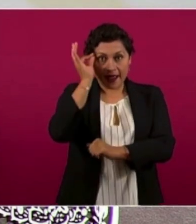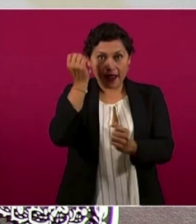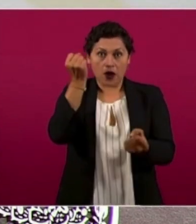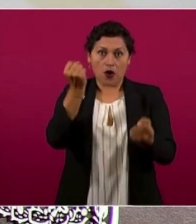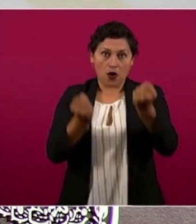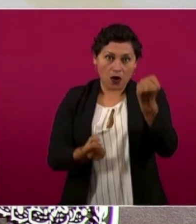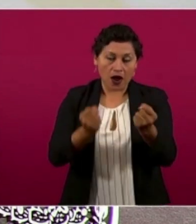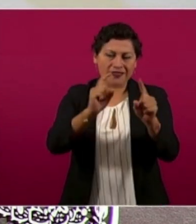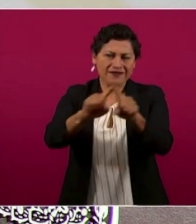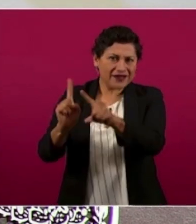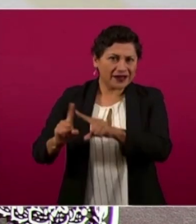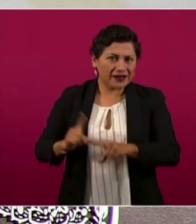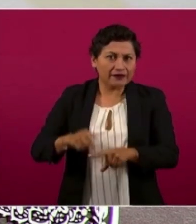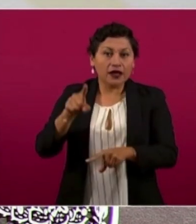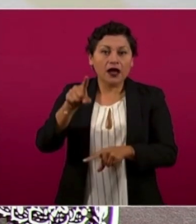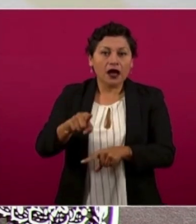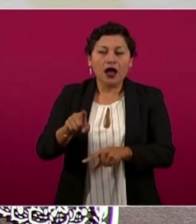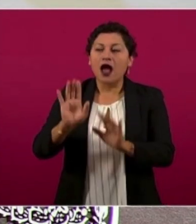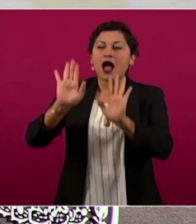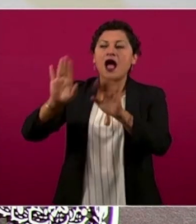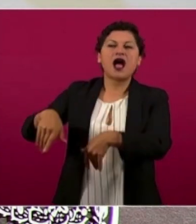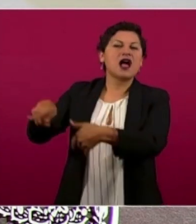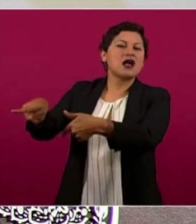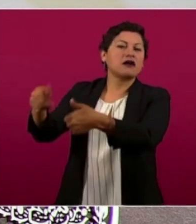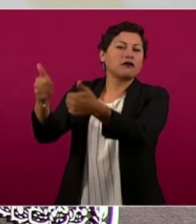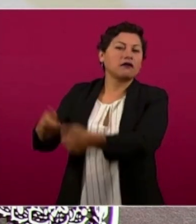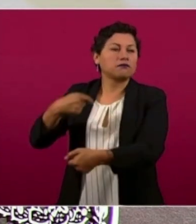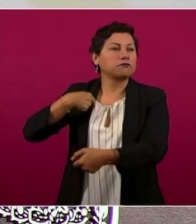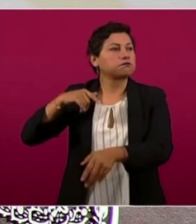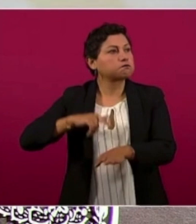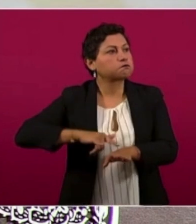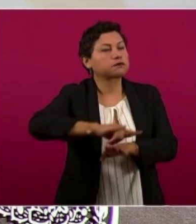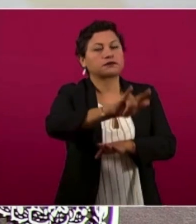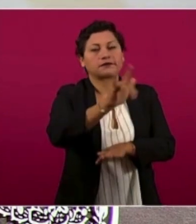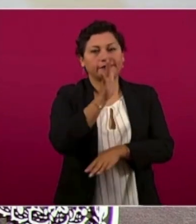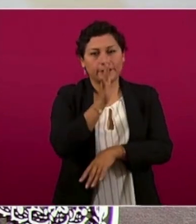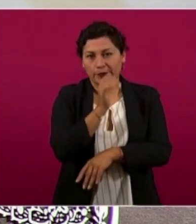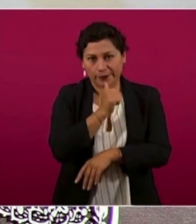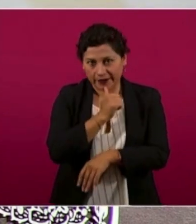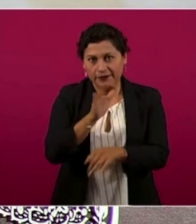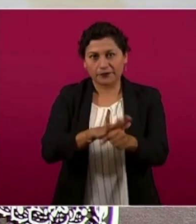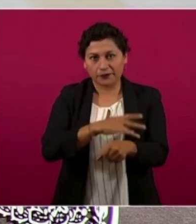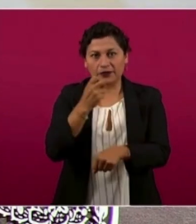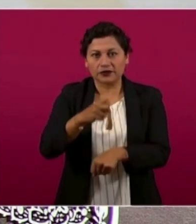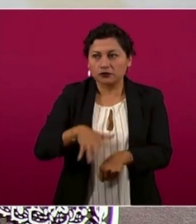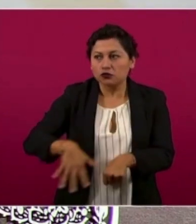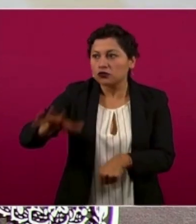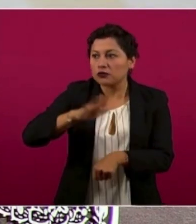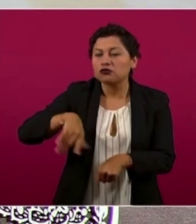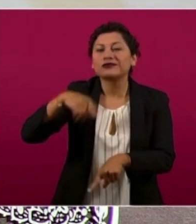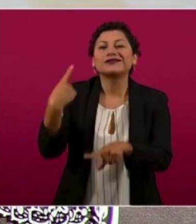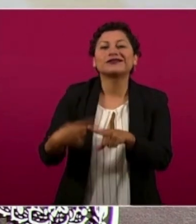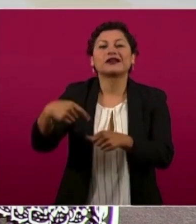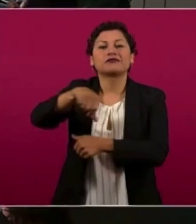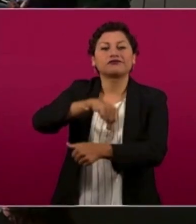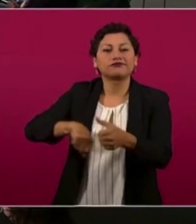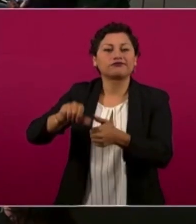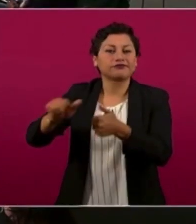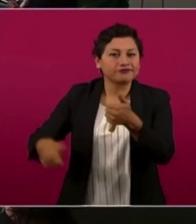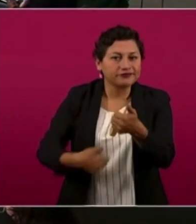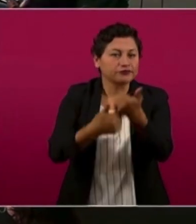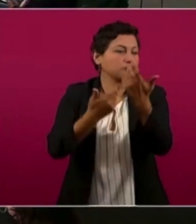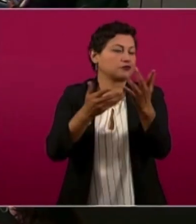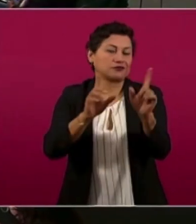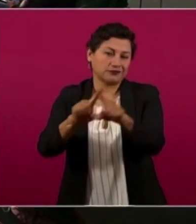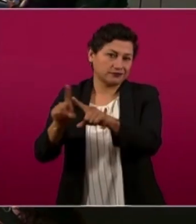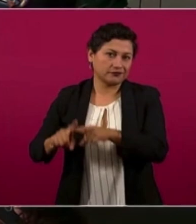presenta este fenómeno y sobre todo se ha estado presentando en Aeroméxico y reitero, sobre todo en la